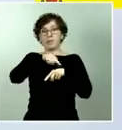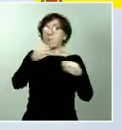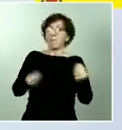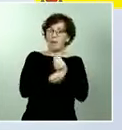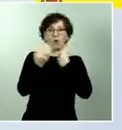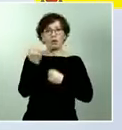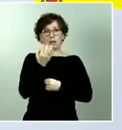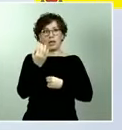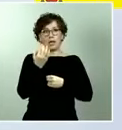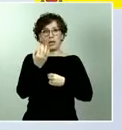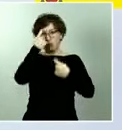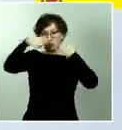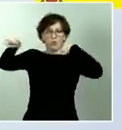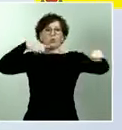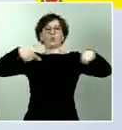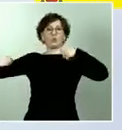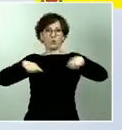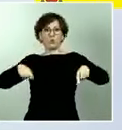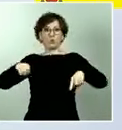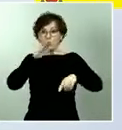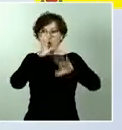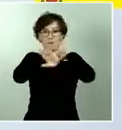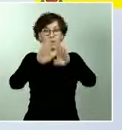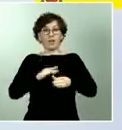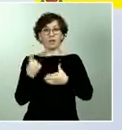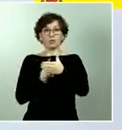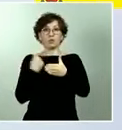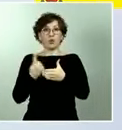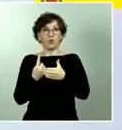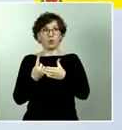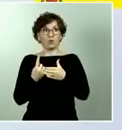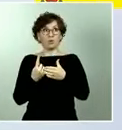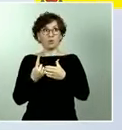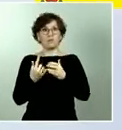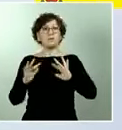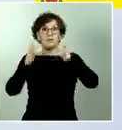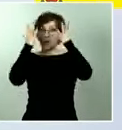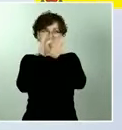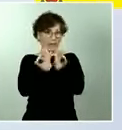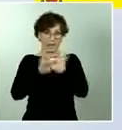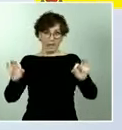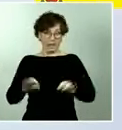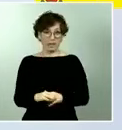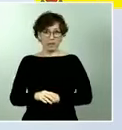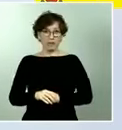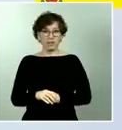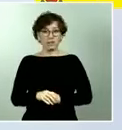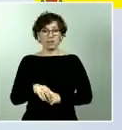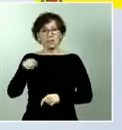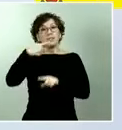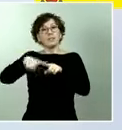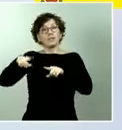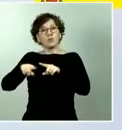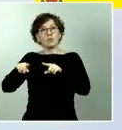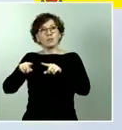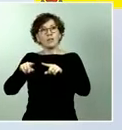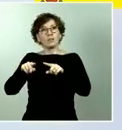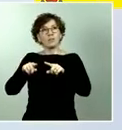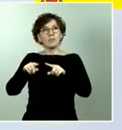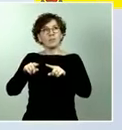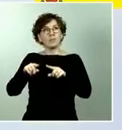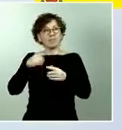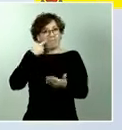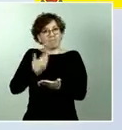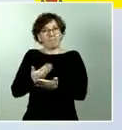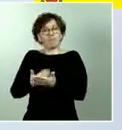nadie. Y esos valores colectivos son los que vemos en pequeñas acciones, como el comportamiento en movilidad que